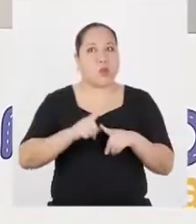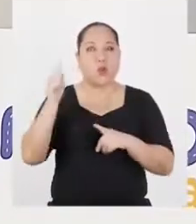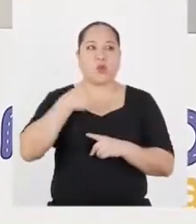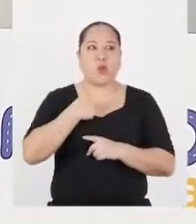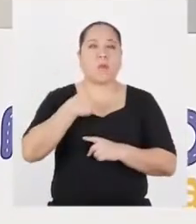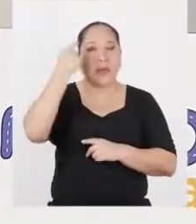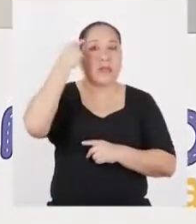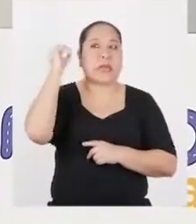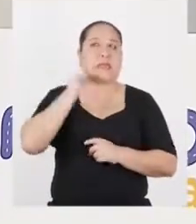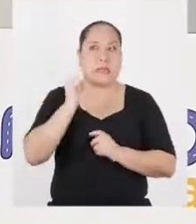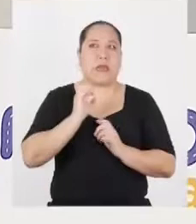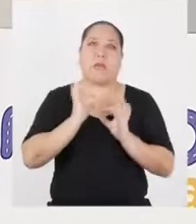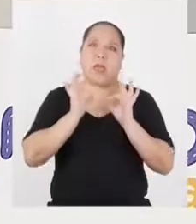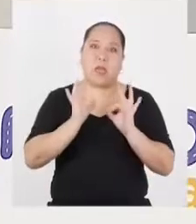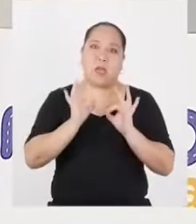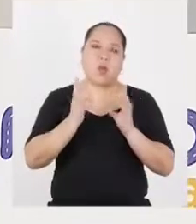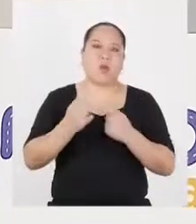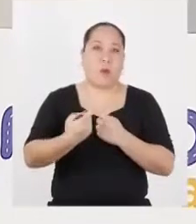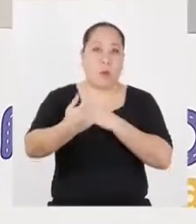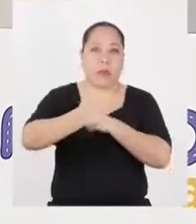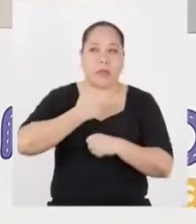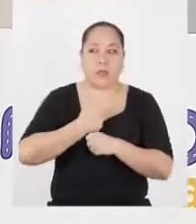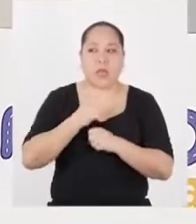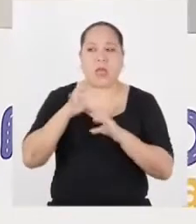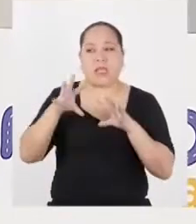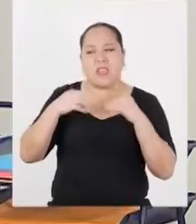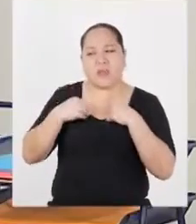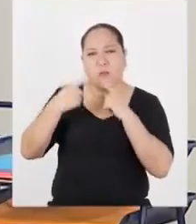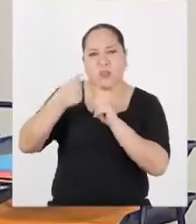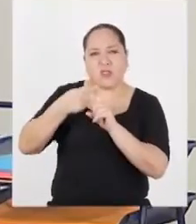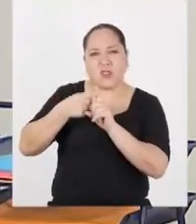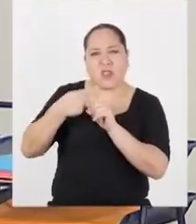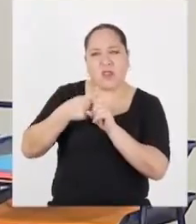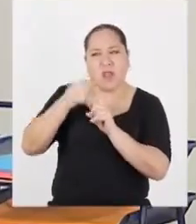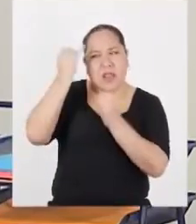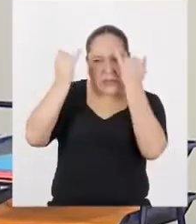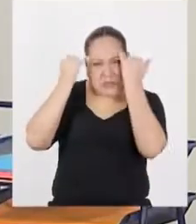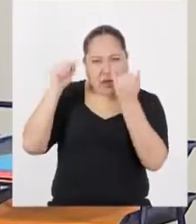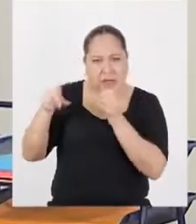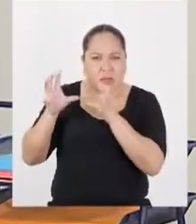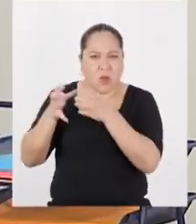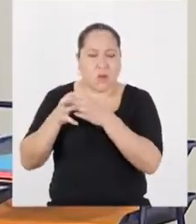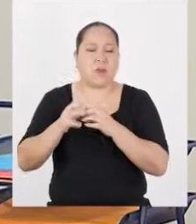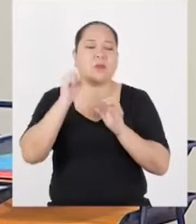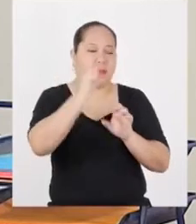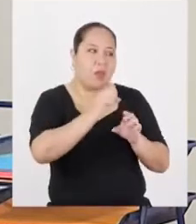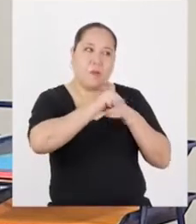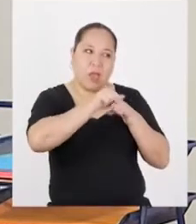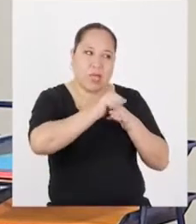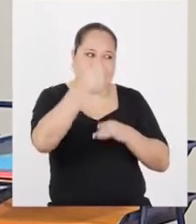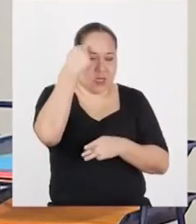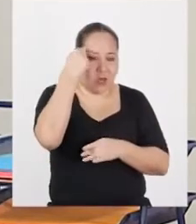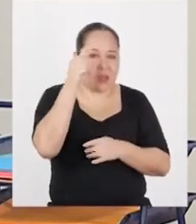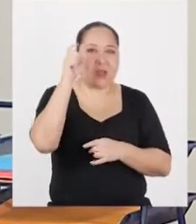no creerse invulnerable y afrontar de manera asertiva la presión del grupo? Sí. Aparte de entrenarse psicológicamente para todo eso,